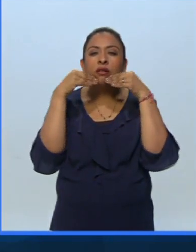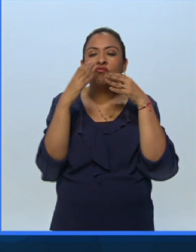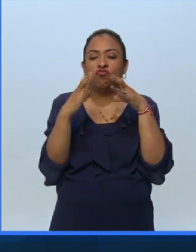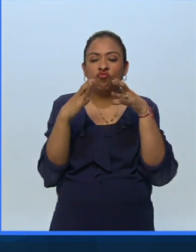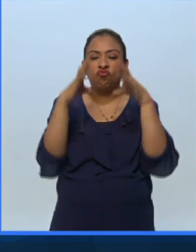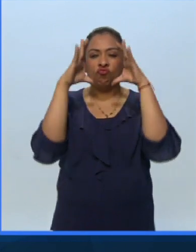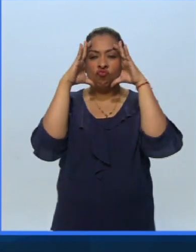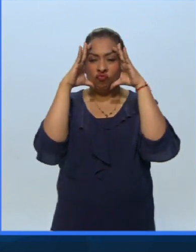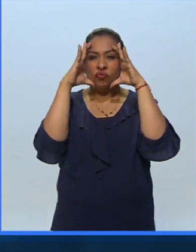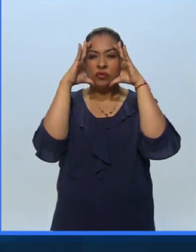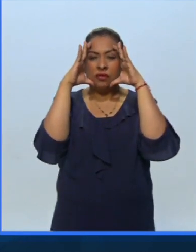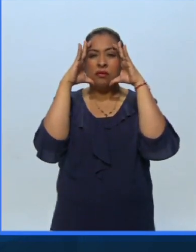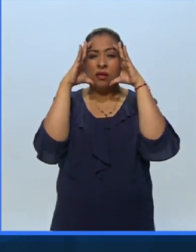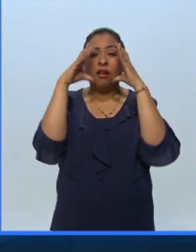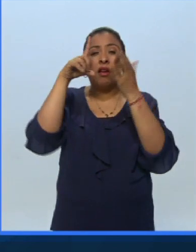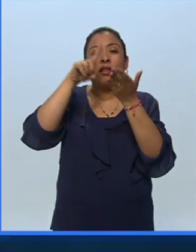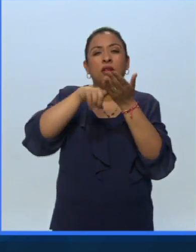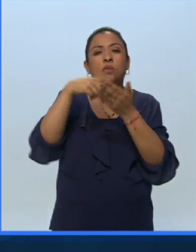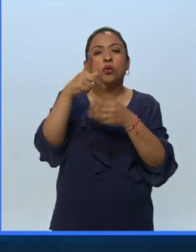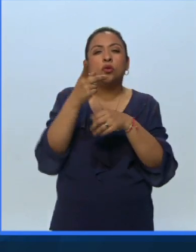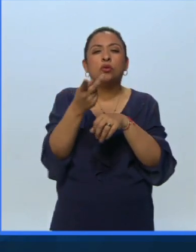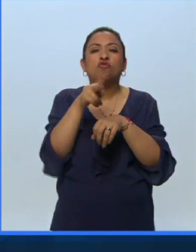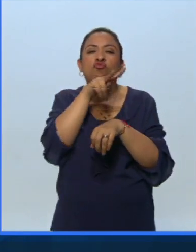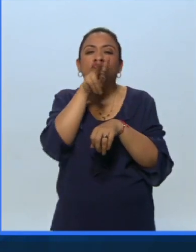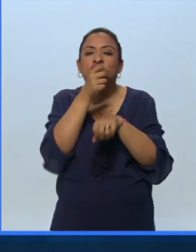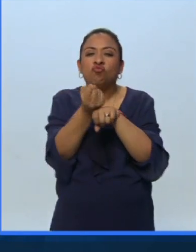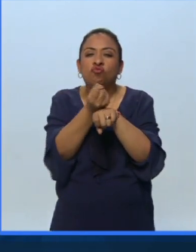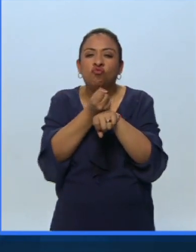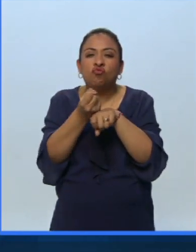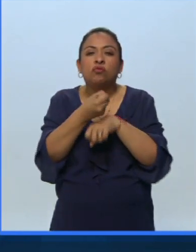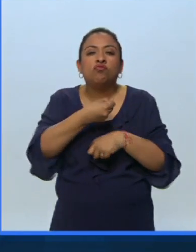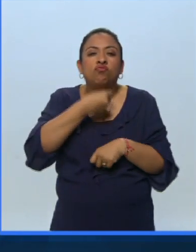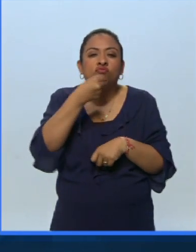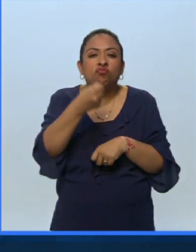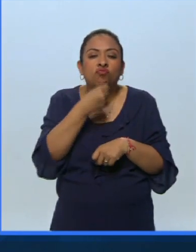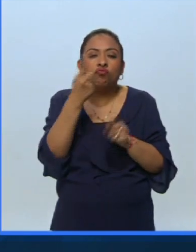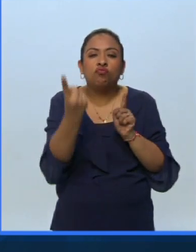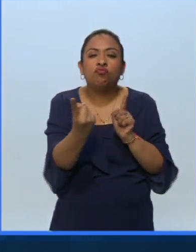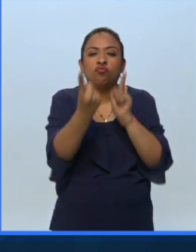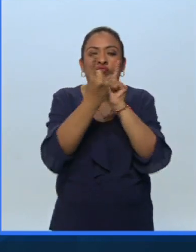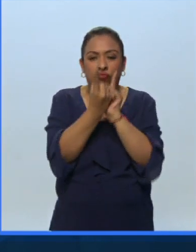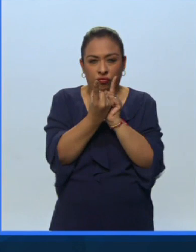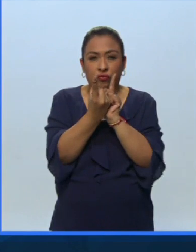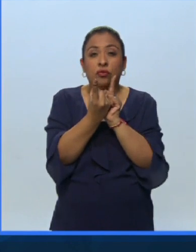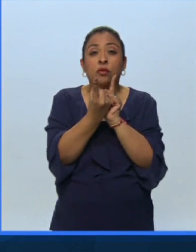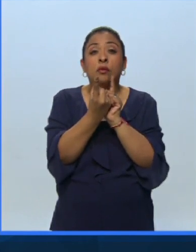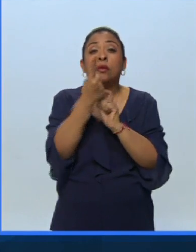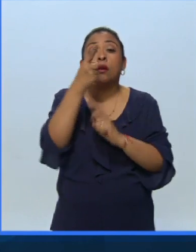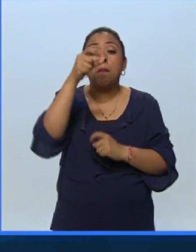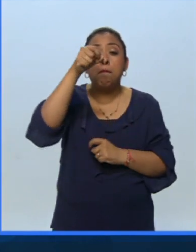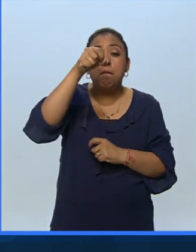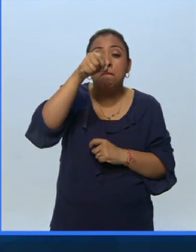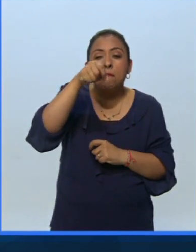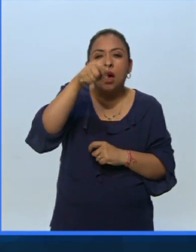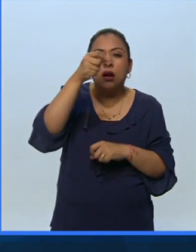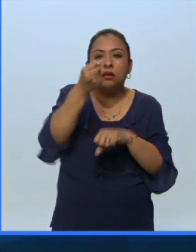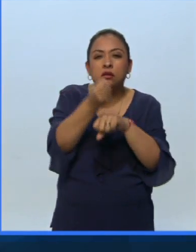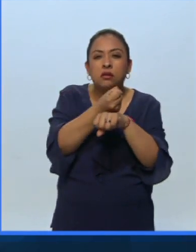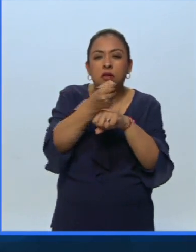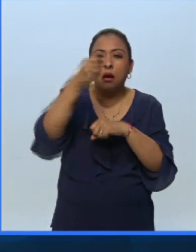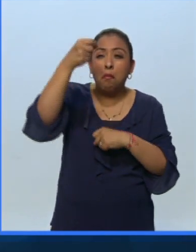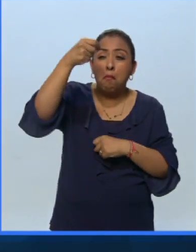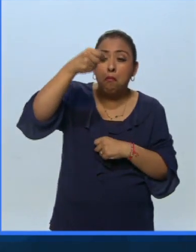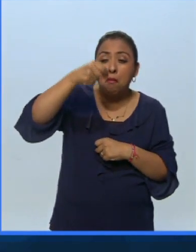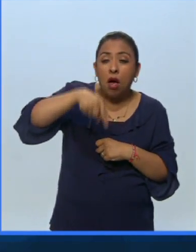sosegada estén sobre tus venas anciano reencontrado una gota de sangre cae de